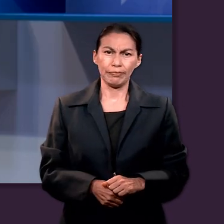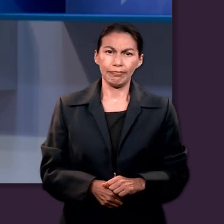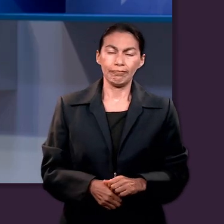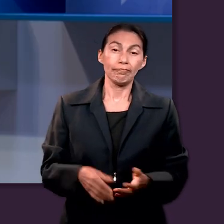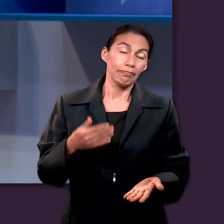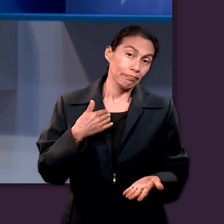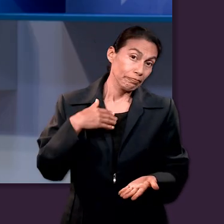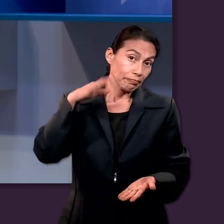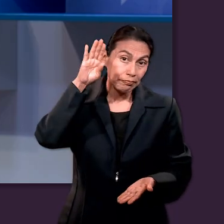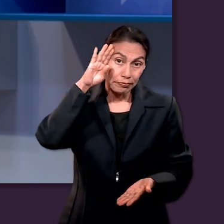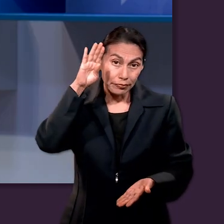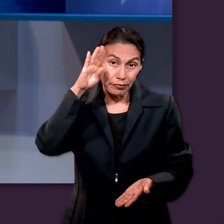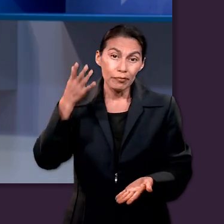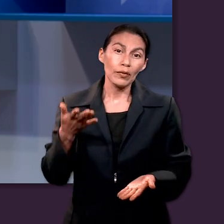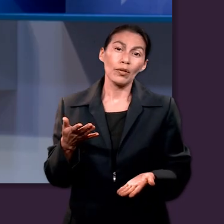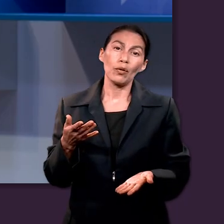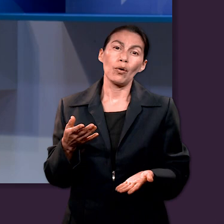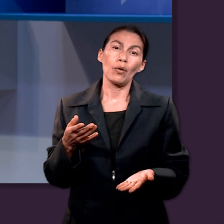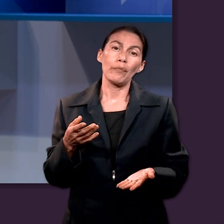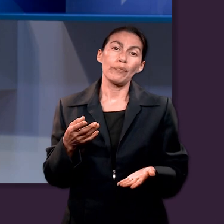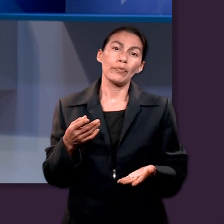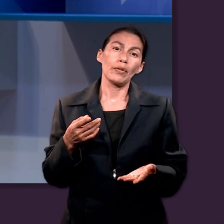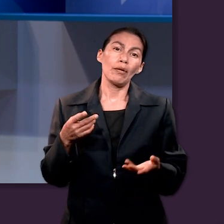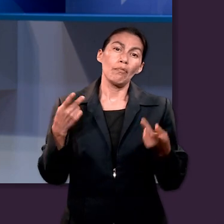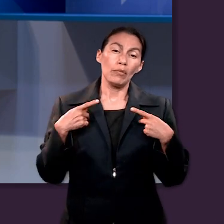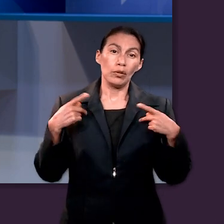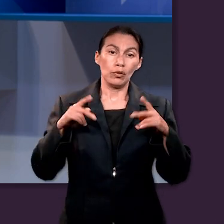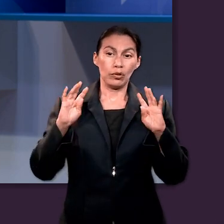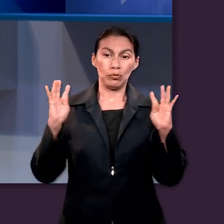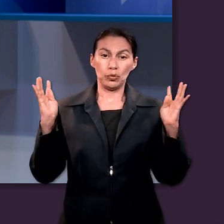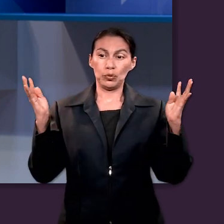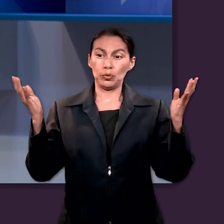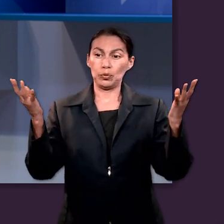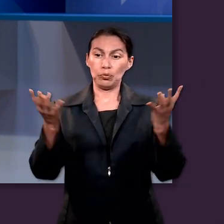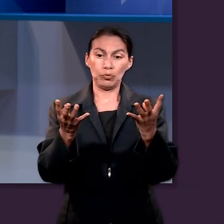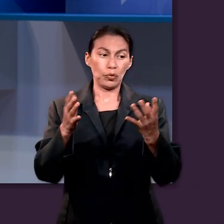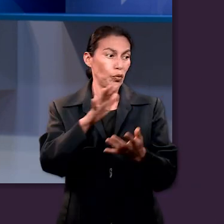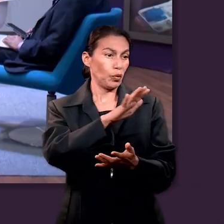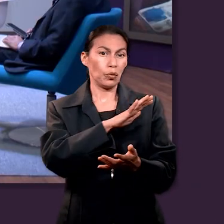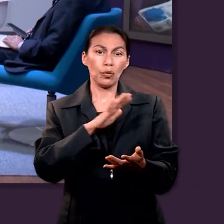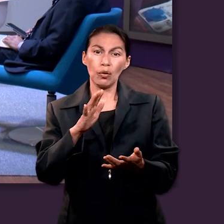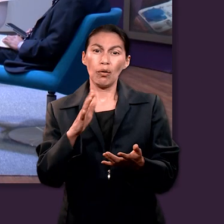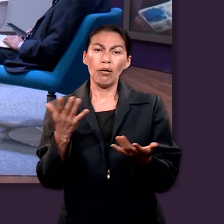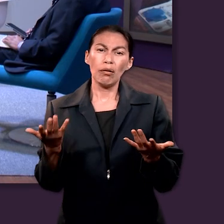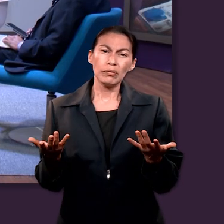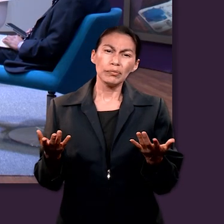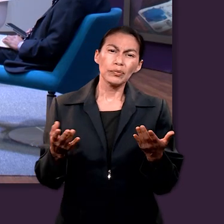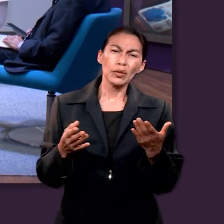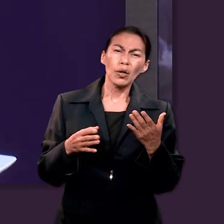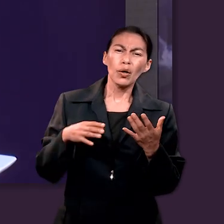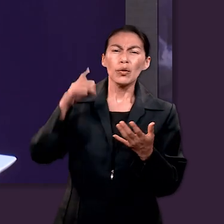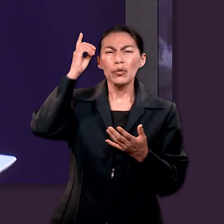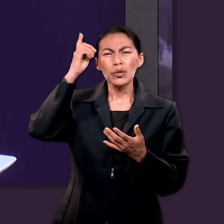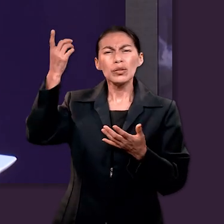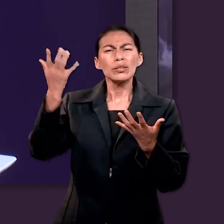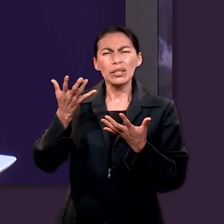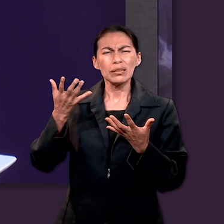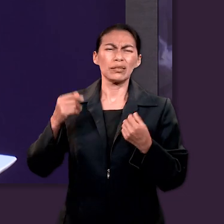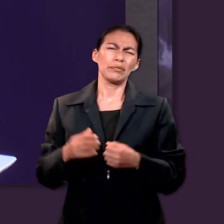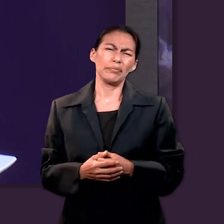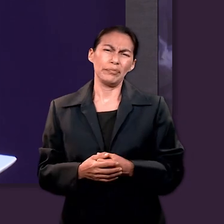a través de qué situación podemos disfrutar más de la alabanza? Yo considero que una de las formas es cuando vemos a nuestro alrededor.